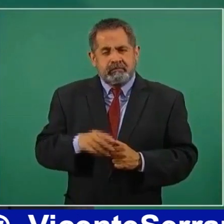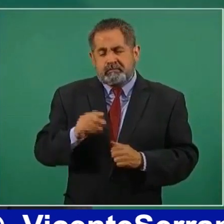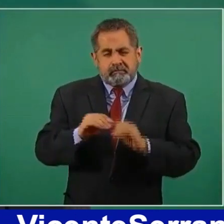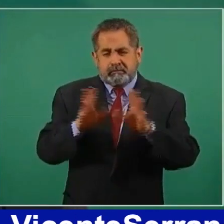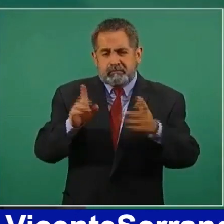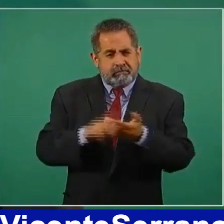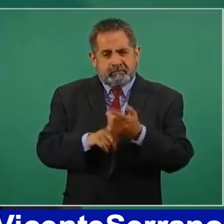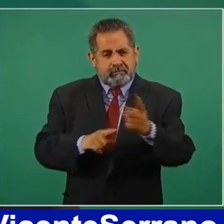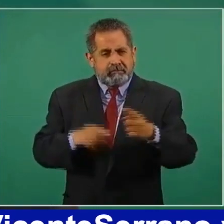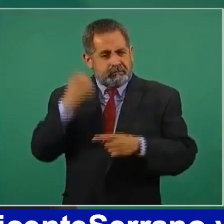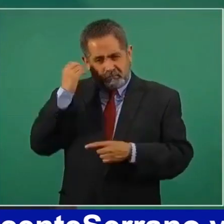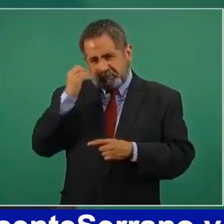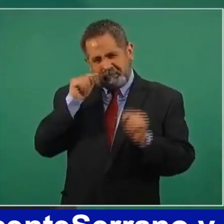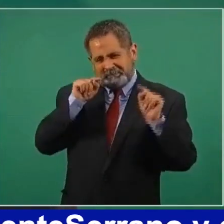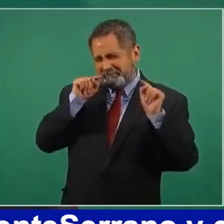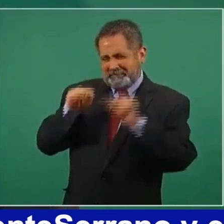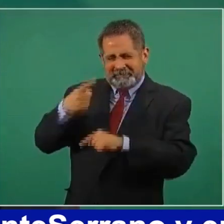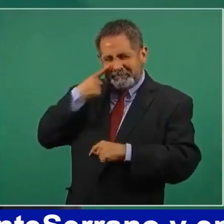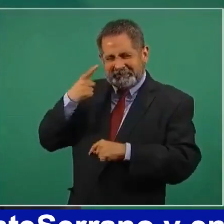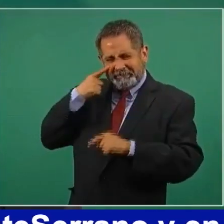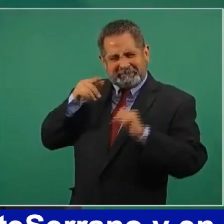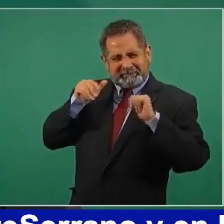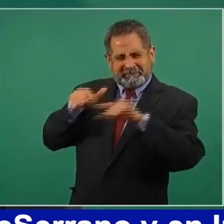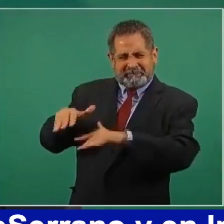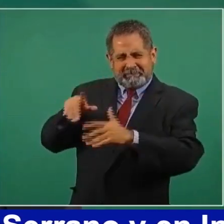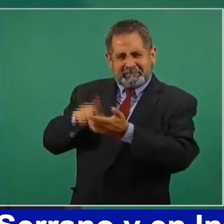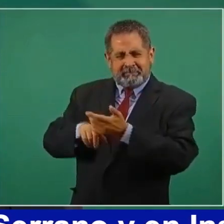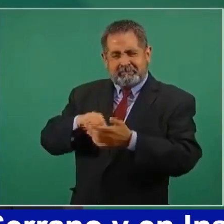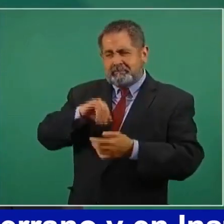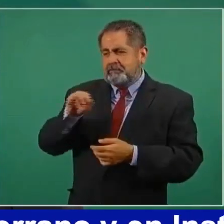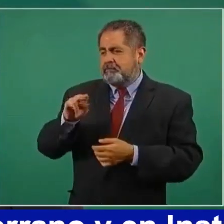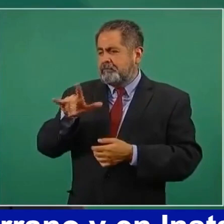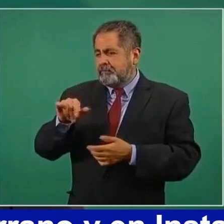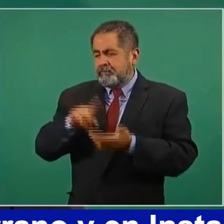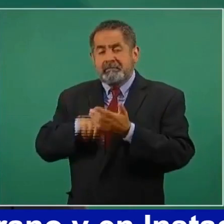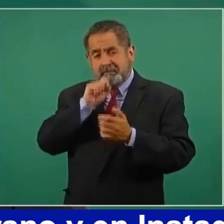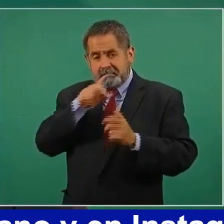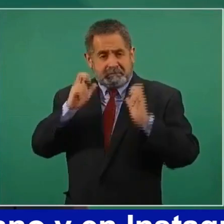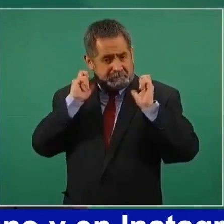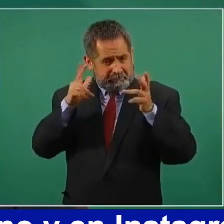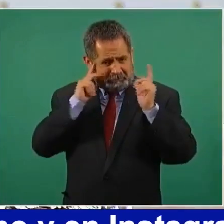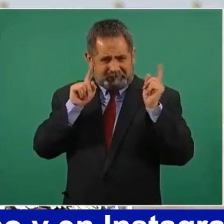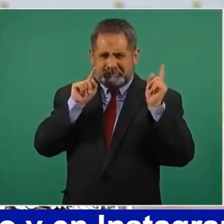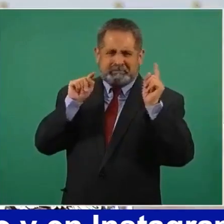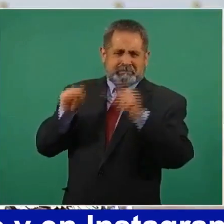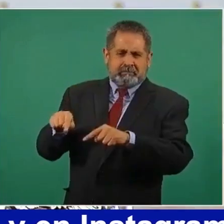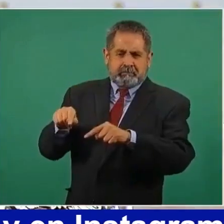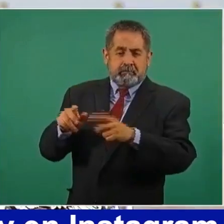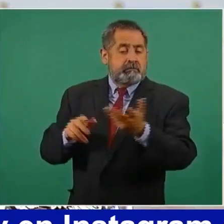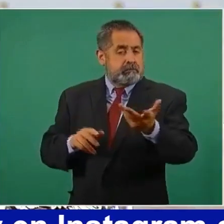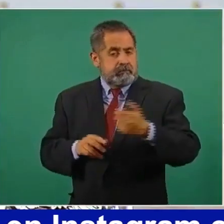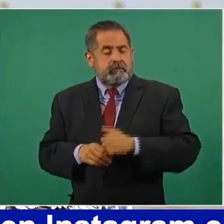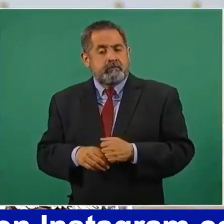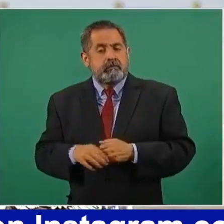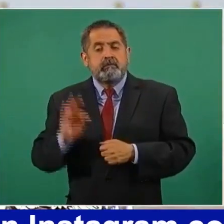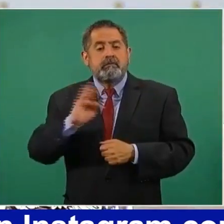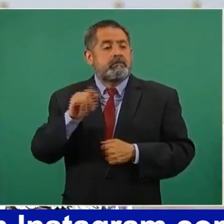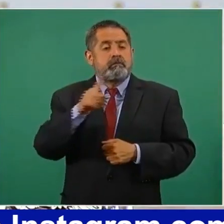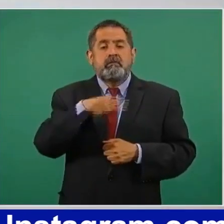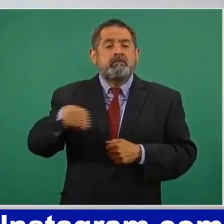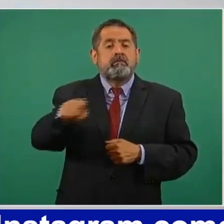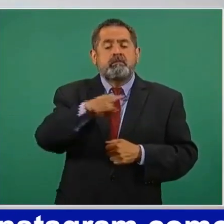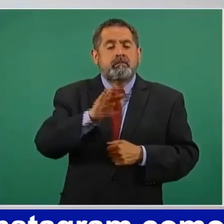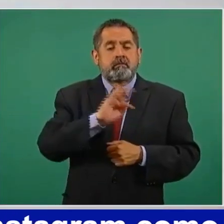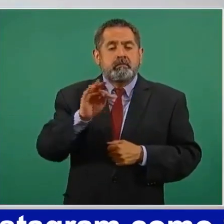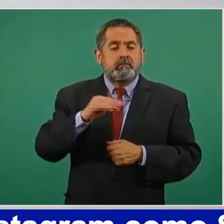presencia de la Guardia Nacional o el Ejército. Presidente, los habitantes del paso de la reina viven aterrados,